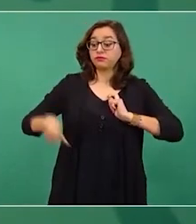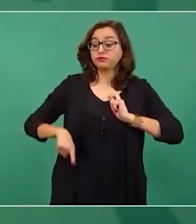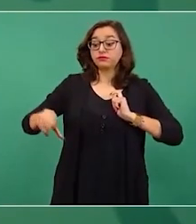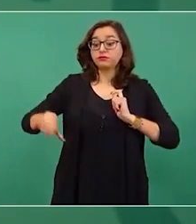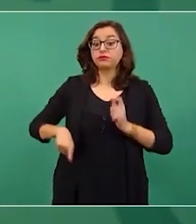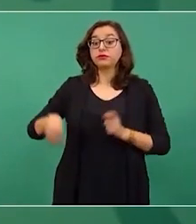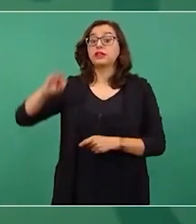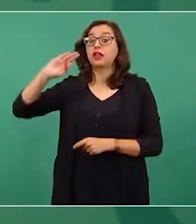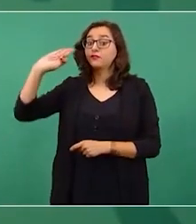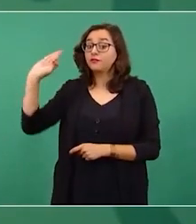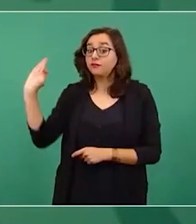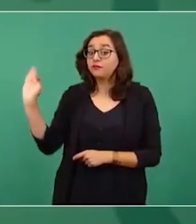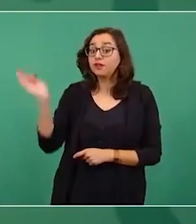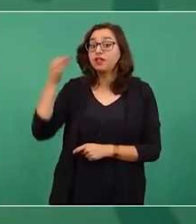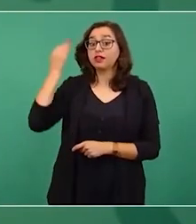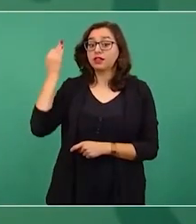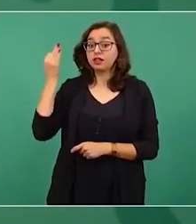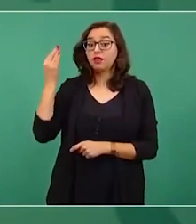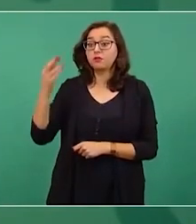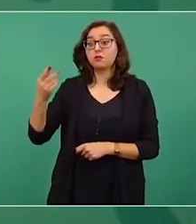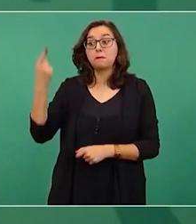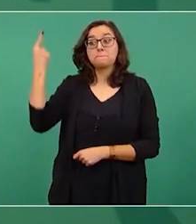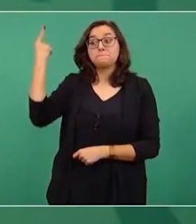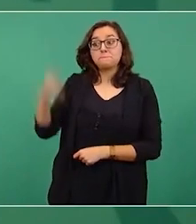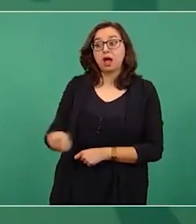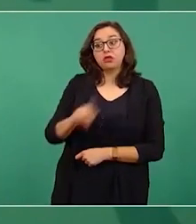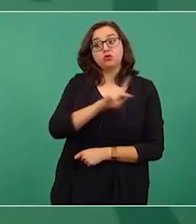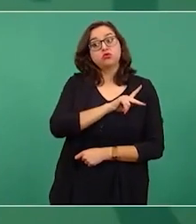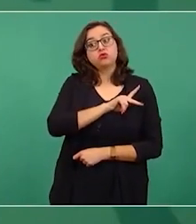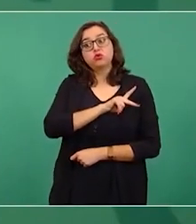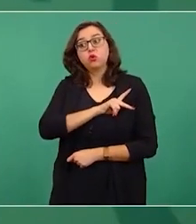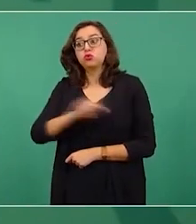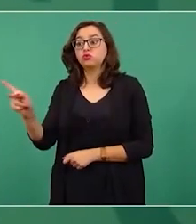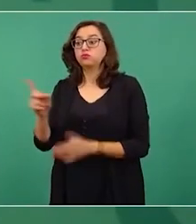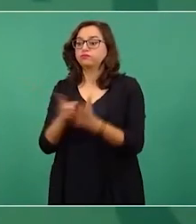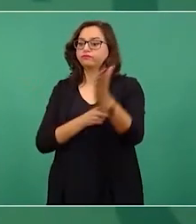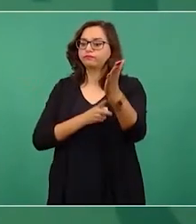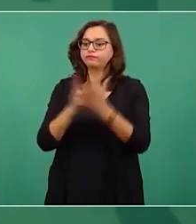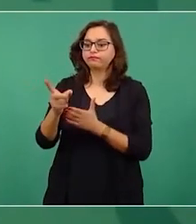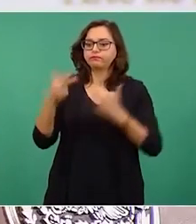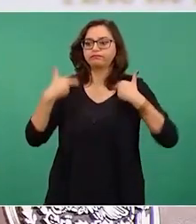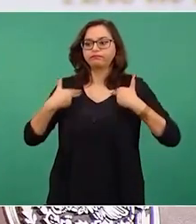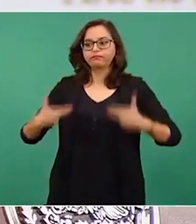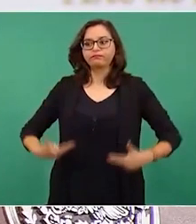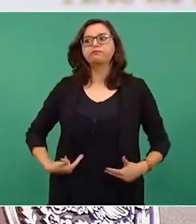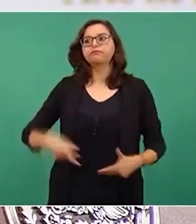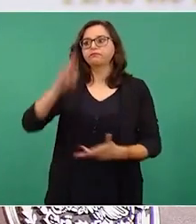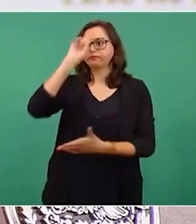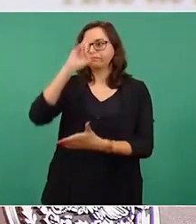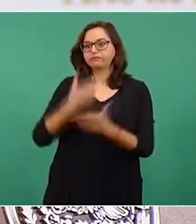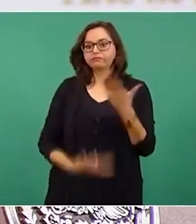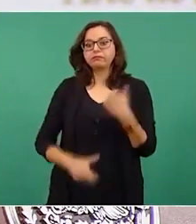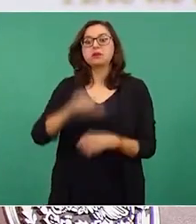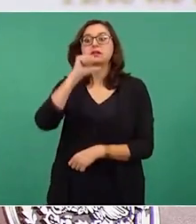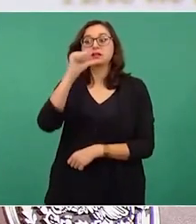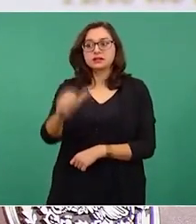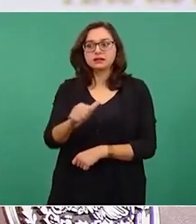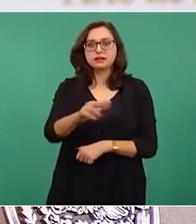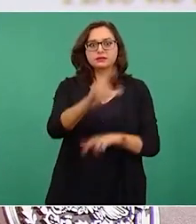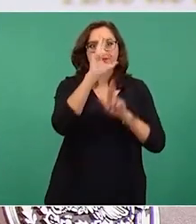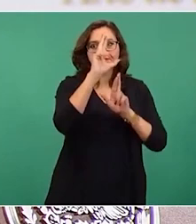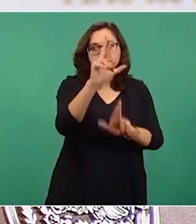es que no se violen derechos humanos y en los resultados